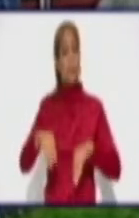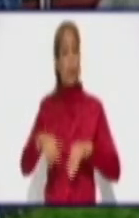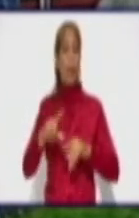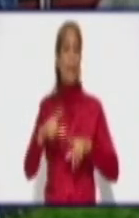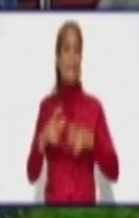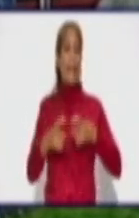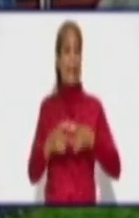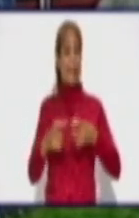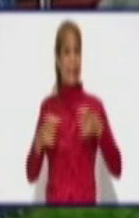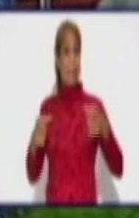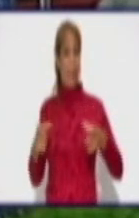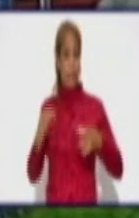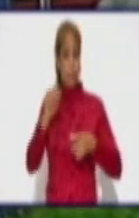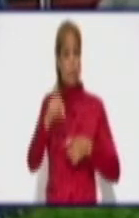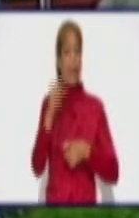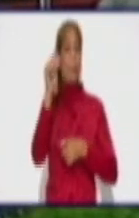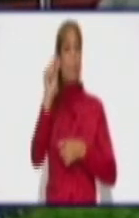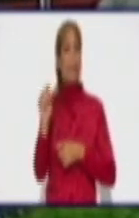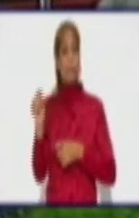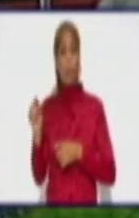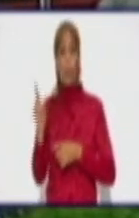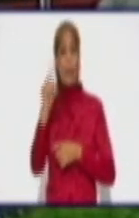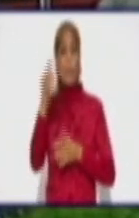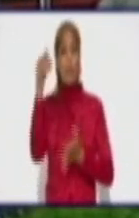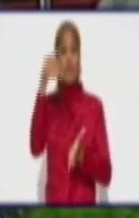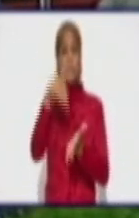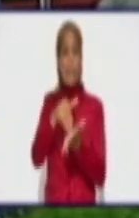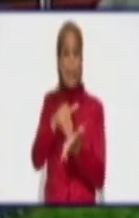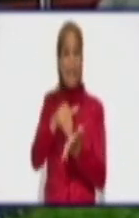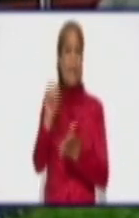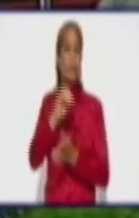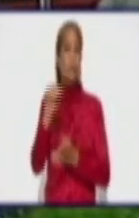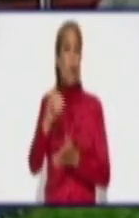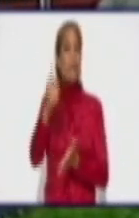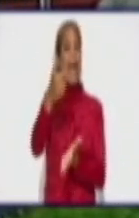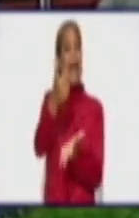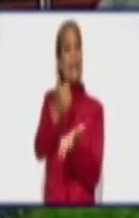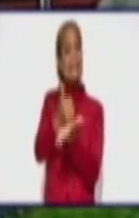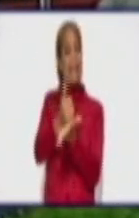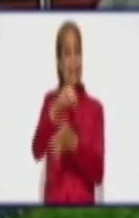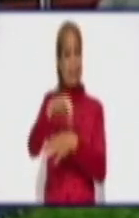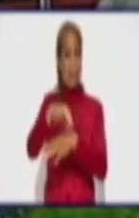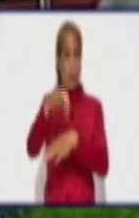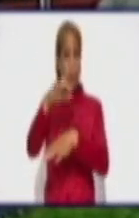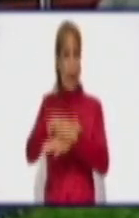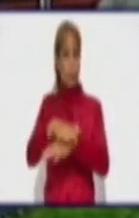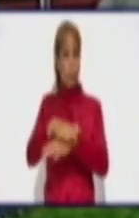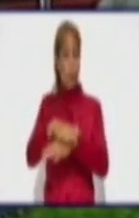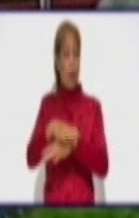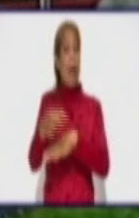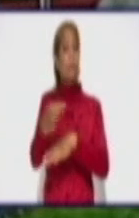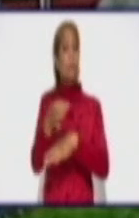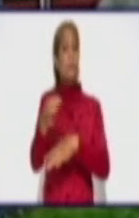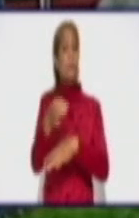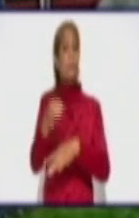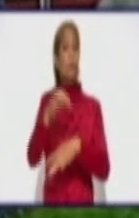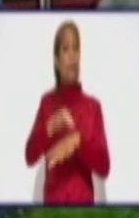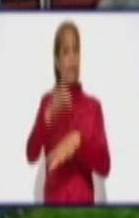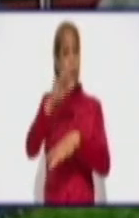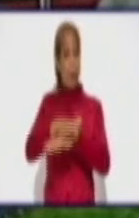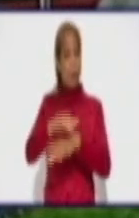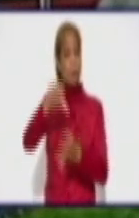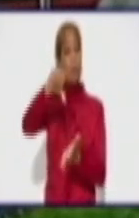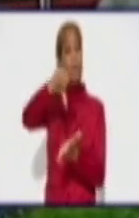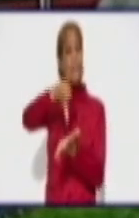llegue a la cabecera del municipio, a la propia localidad cabecera. Y se está trabajando fuertemente allí en Grito de Llara